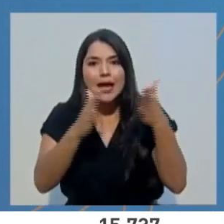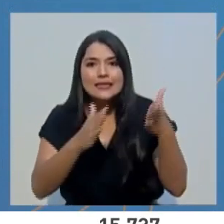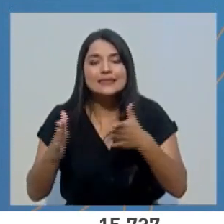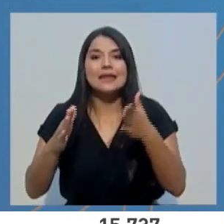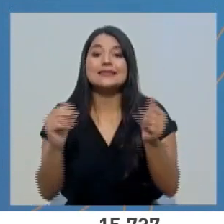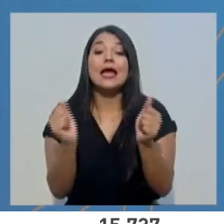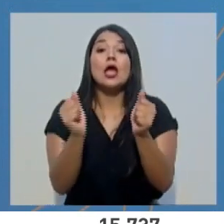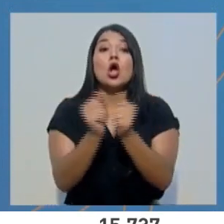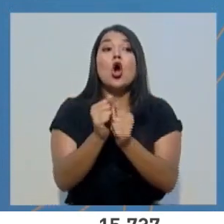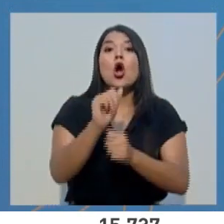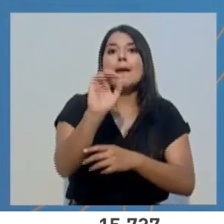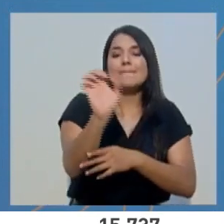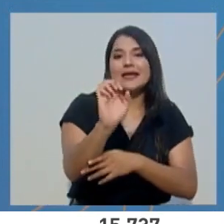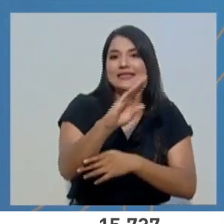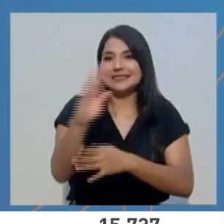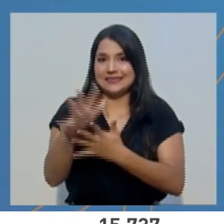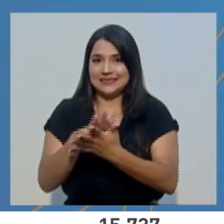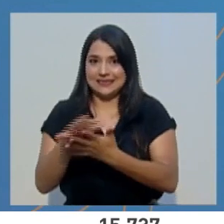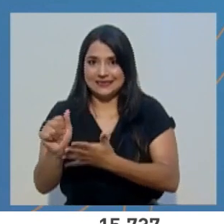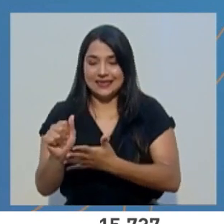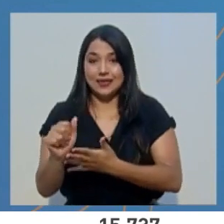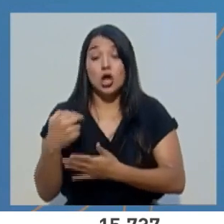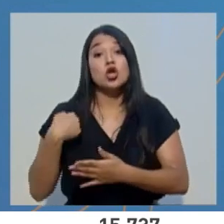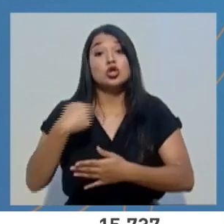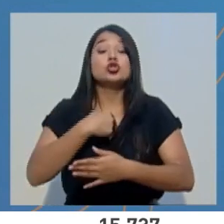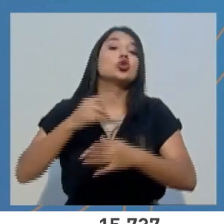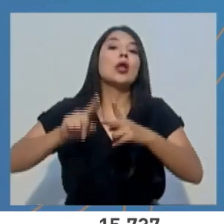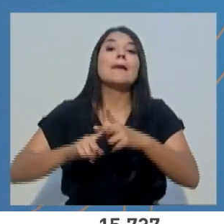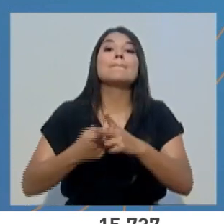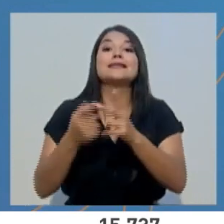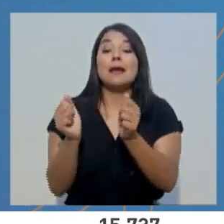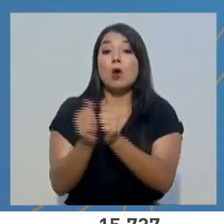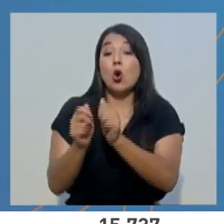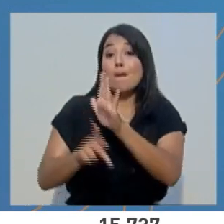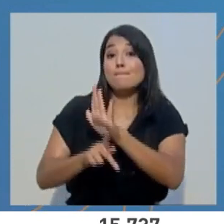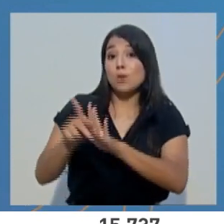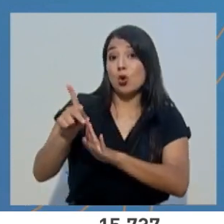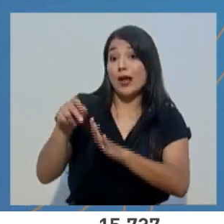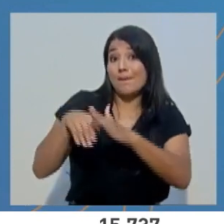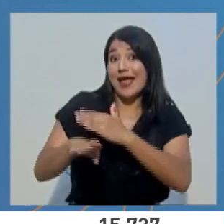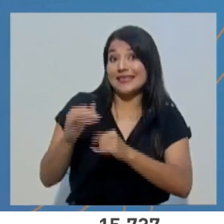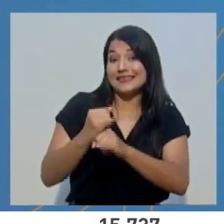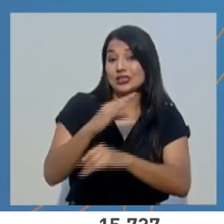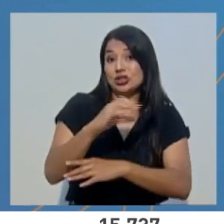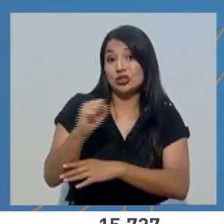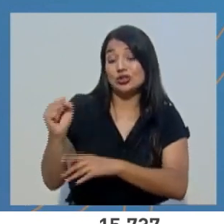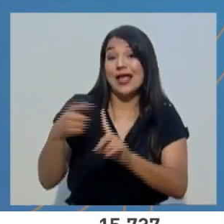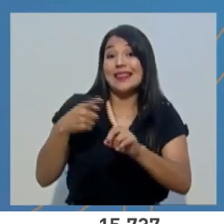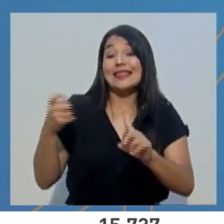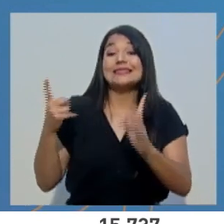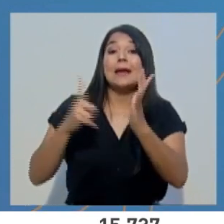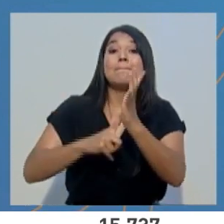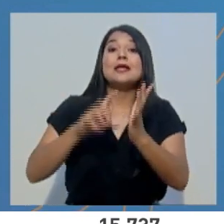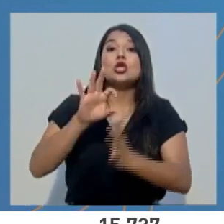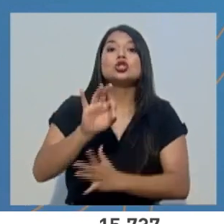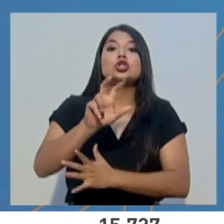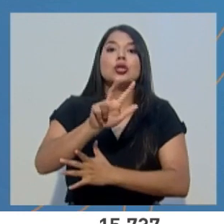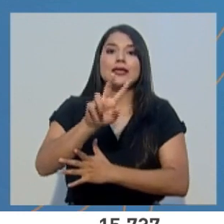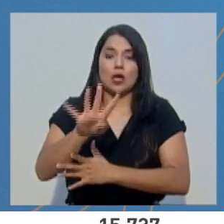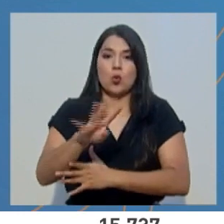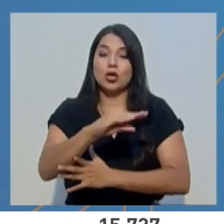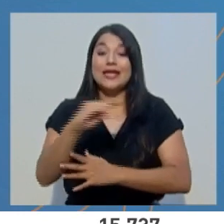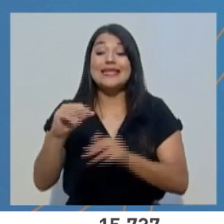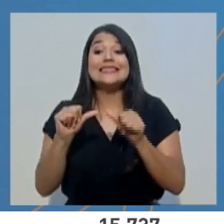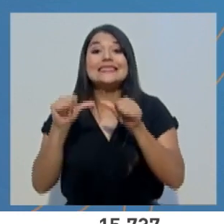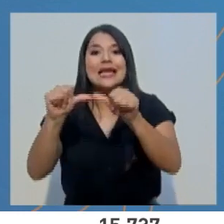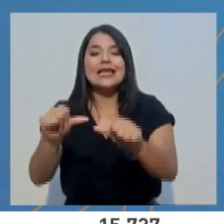desastres. Desde que empezamos con el Programa Institucional de Emergencias en 1994 y continuando con